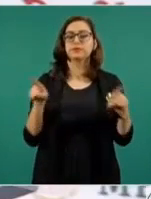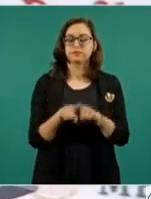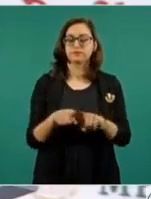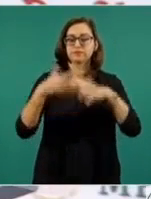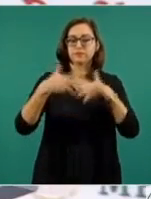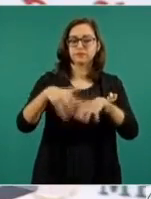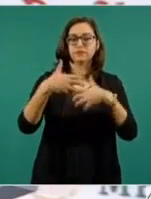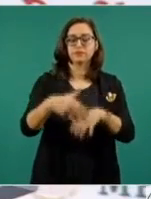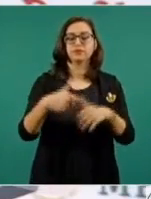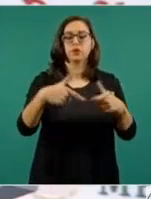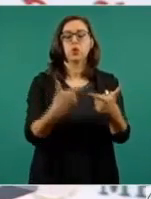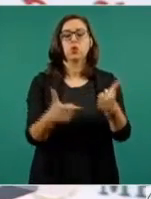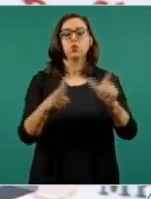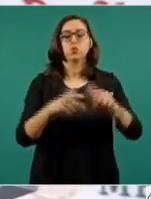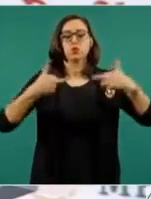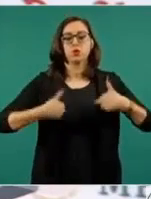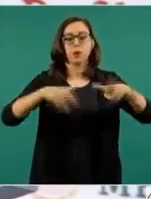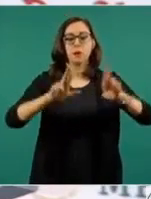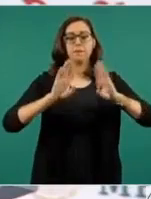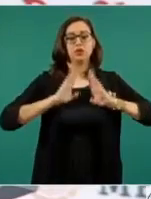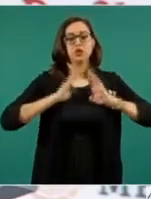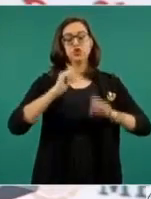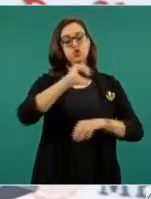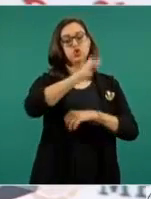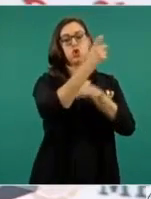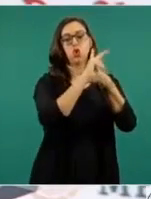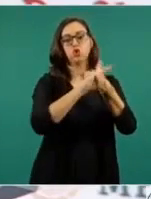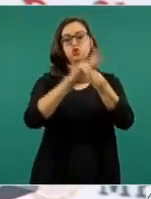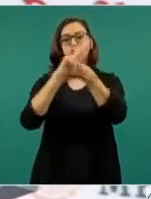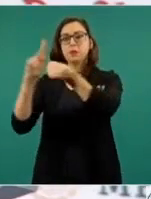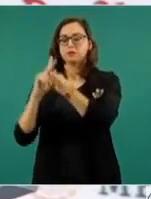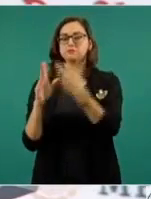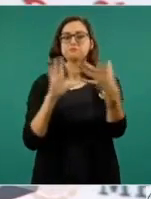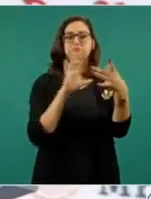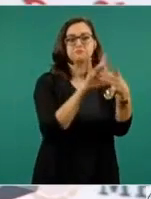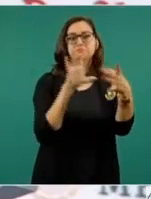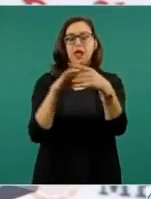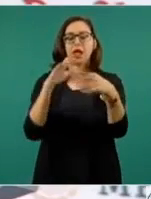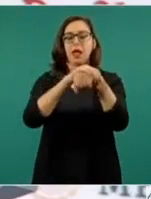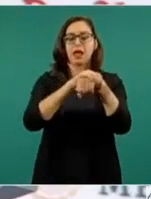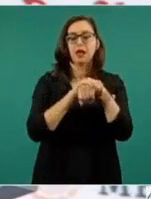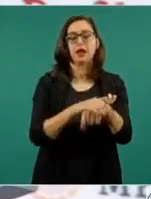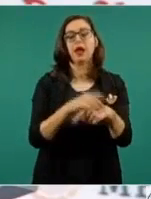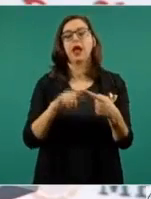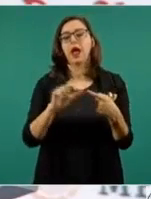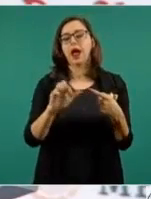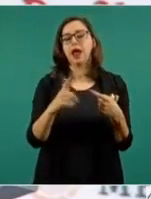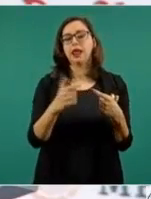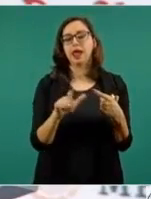agrupamiento de delegaciones militares extranjeras de países amigos como son Argelia,